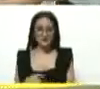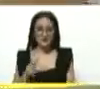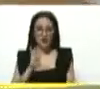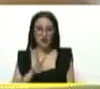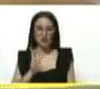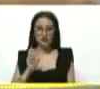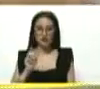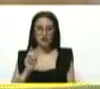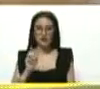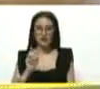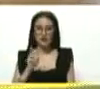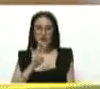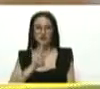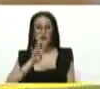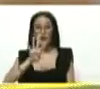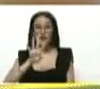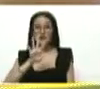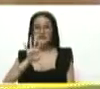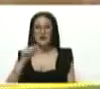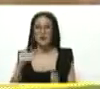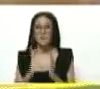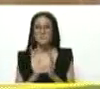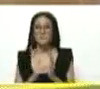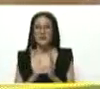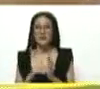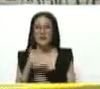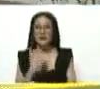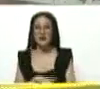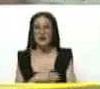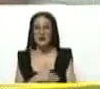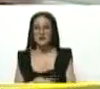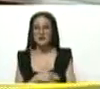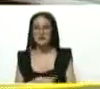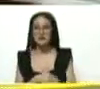doscientos cuarenta y cinco mil calles.